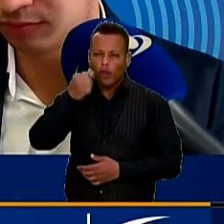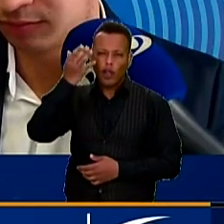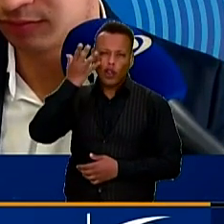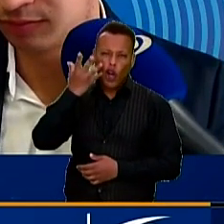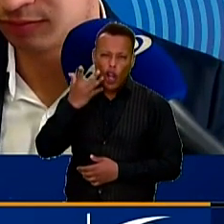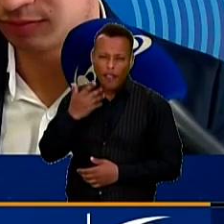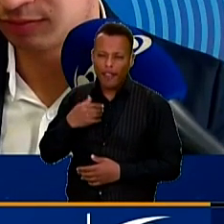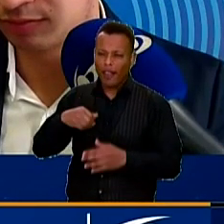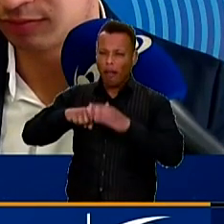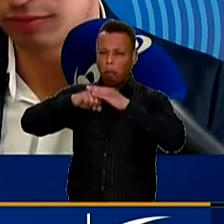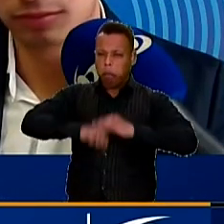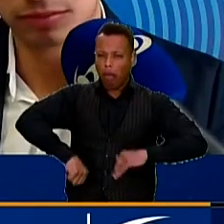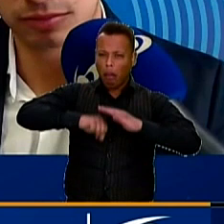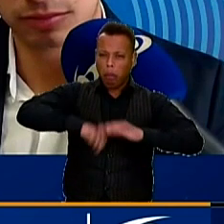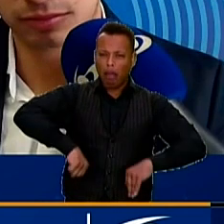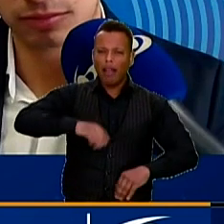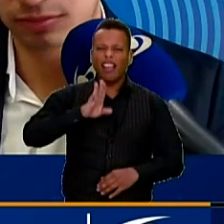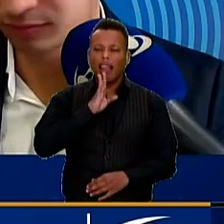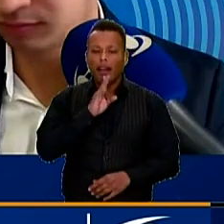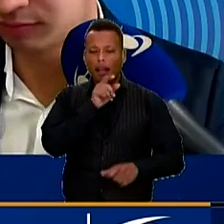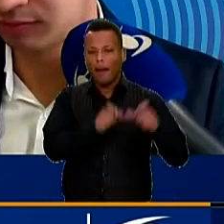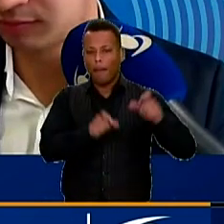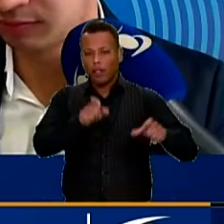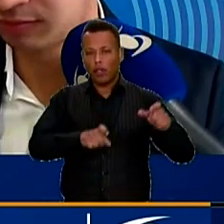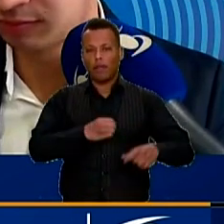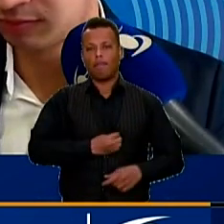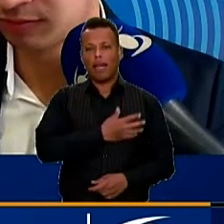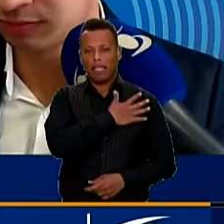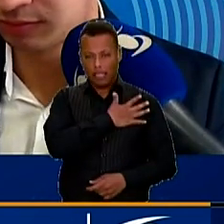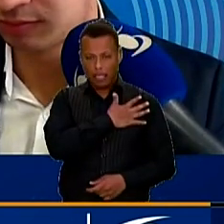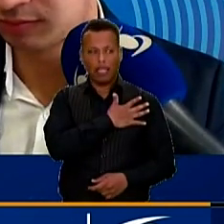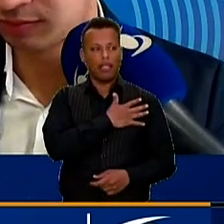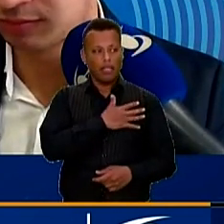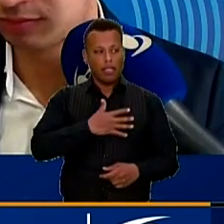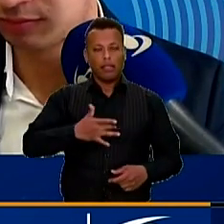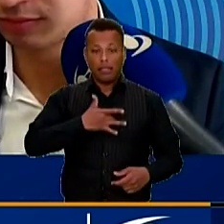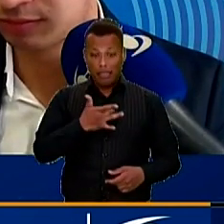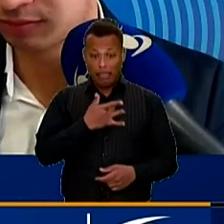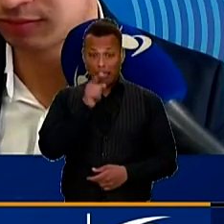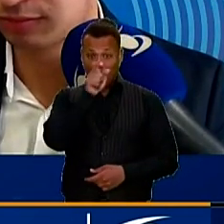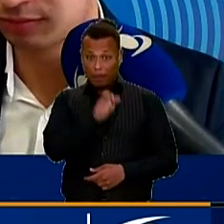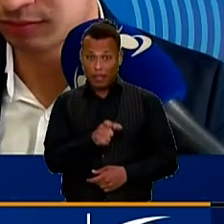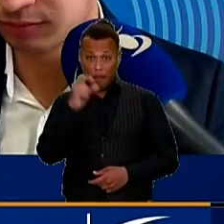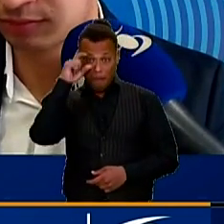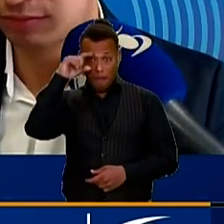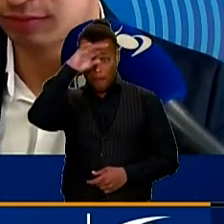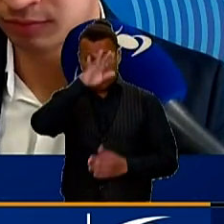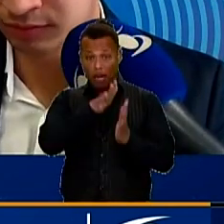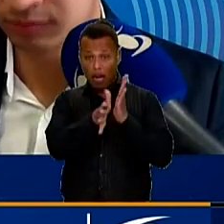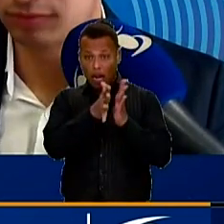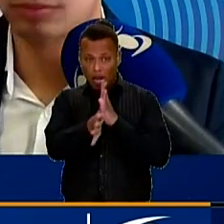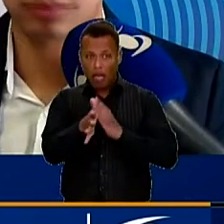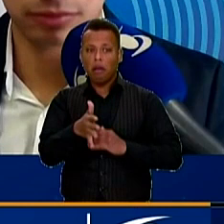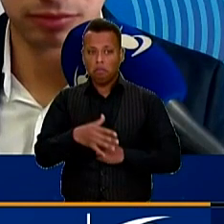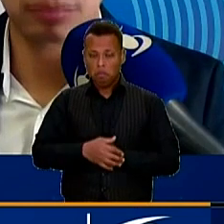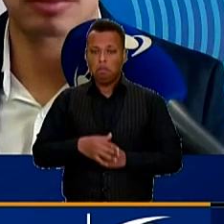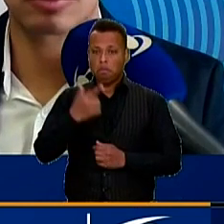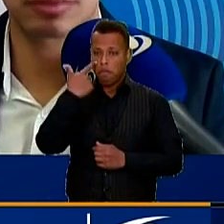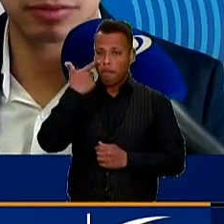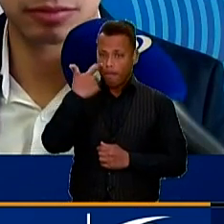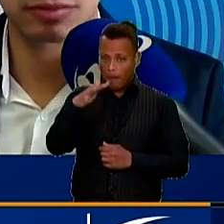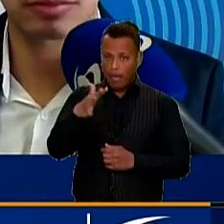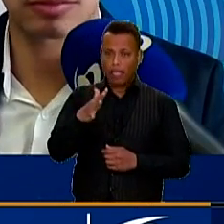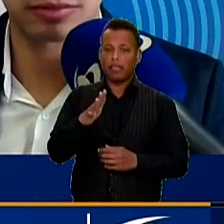violaciones a los derechos humanos son las personas de Palestina. Y me parece que las declaraciones de Petro reflejan un poco esa correlación de fuerzas y que efectivamente